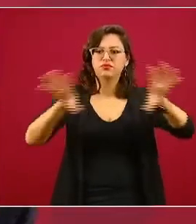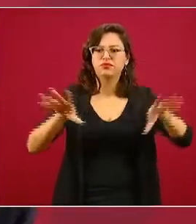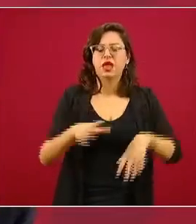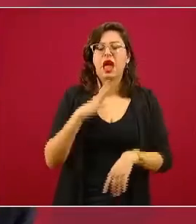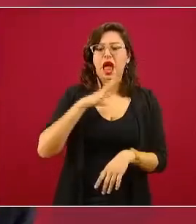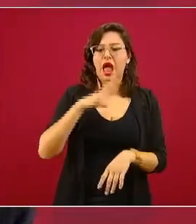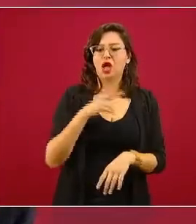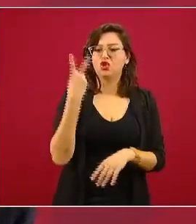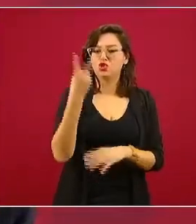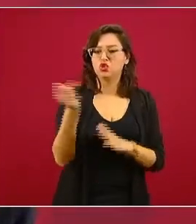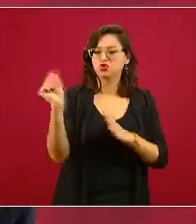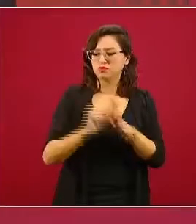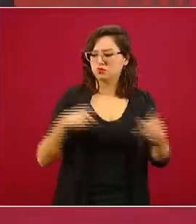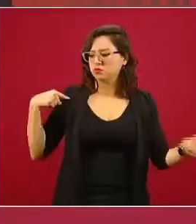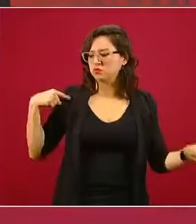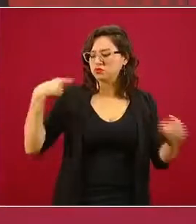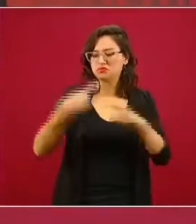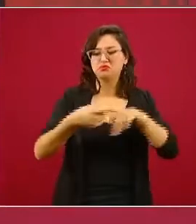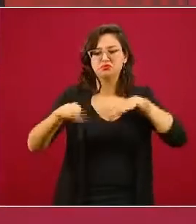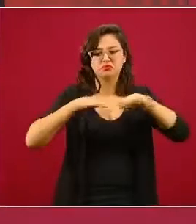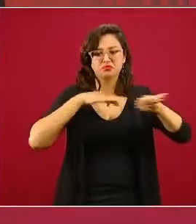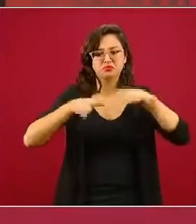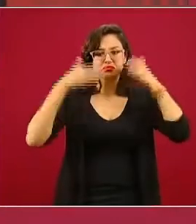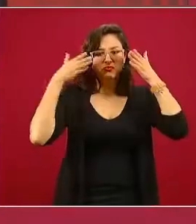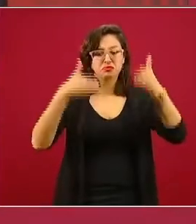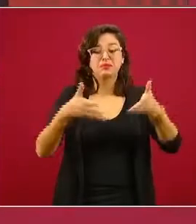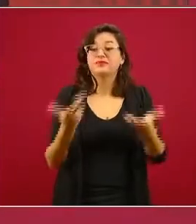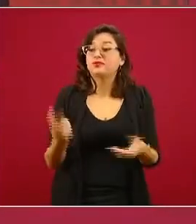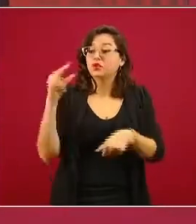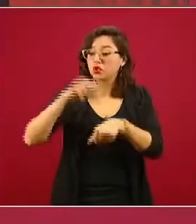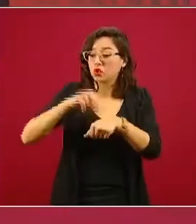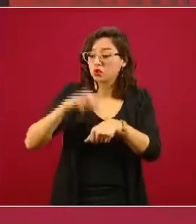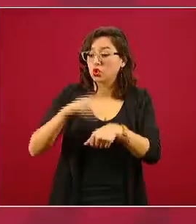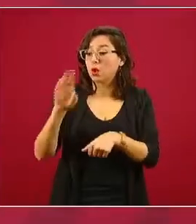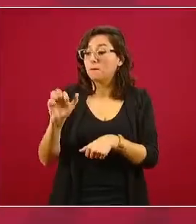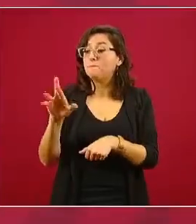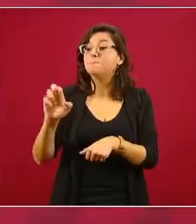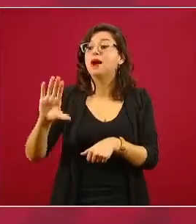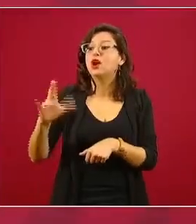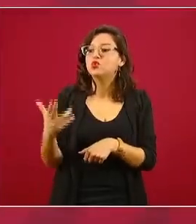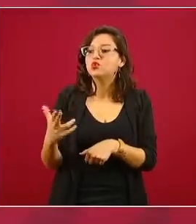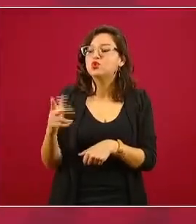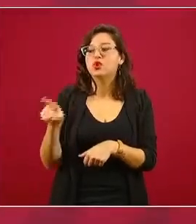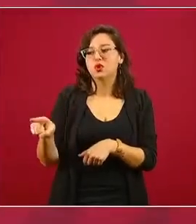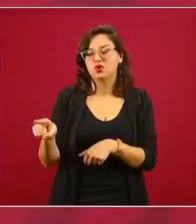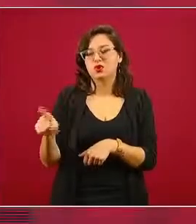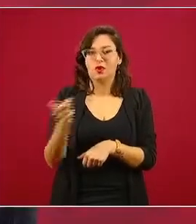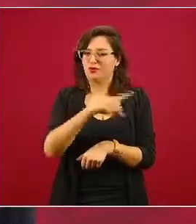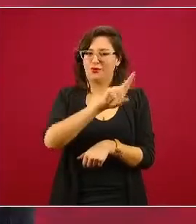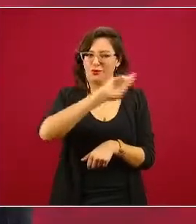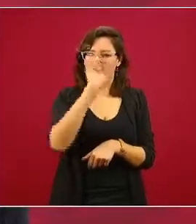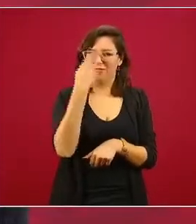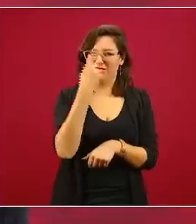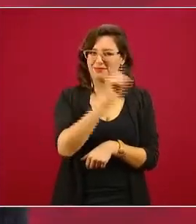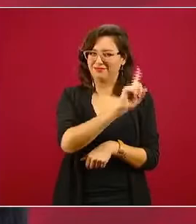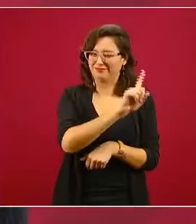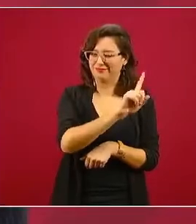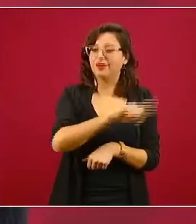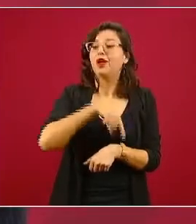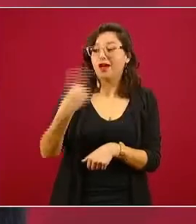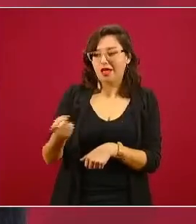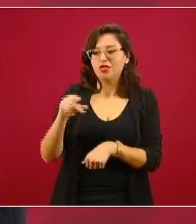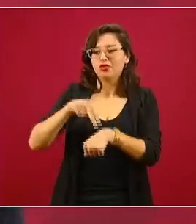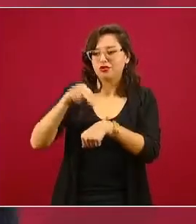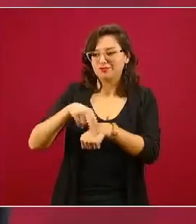más de dos meses y medio trabajando en ello. Entonces, doctor Baruch, no la UNAM, sino doctor Jorge Baruch, creo que su respuesta